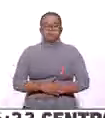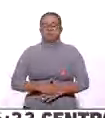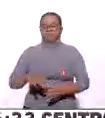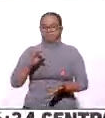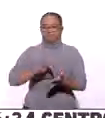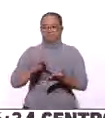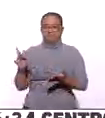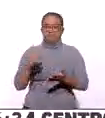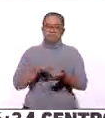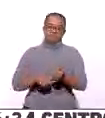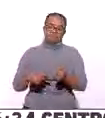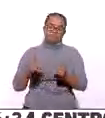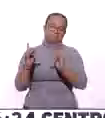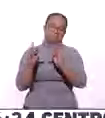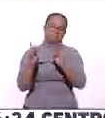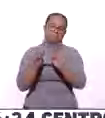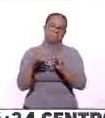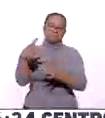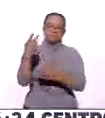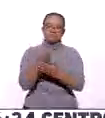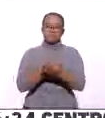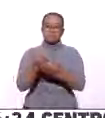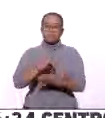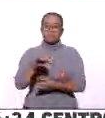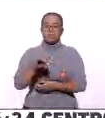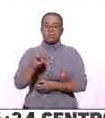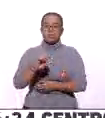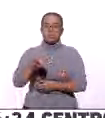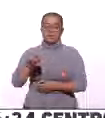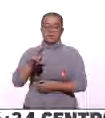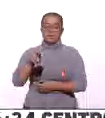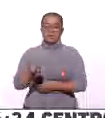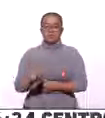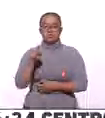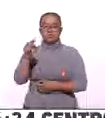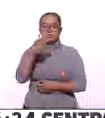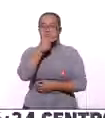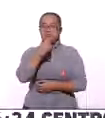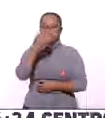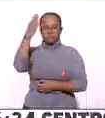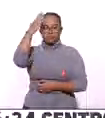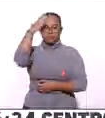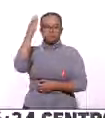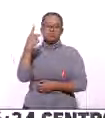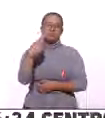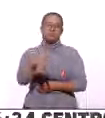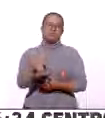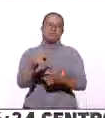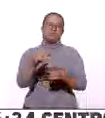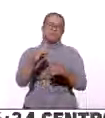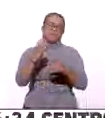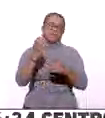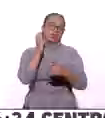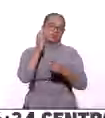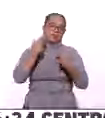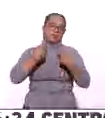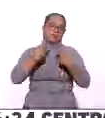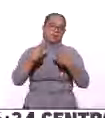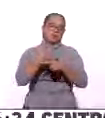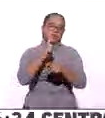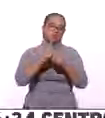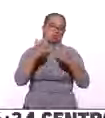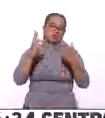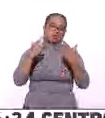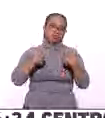Agradecemos la comunicación esta mañana con el contador público José de Jesús Rodríguez Cárdenas, presidente de la Cámara Nacional de Comercio, Servicios y Turismo